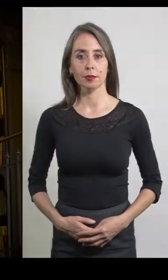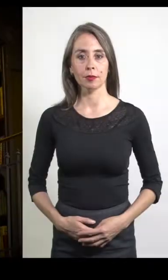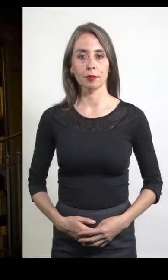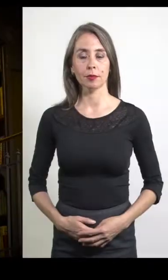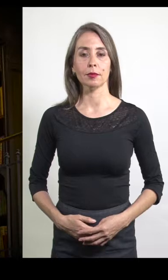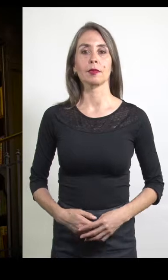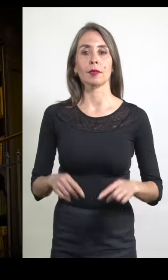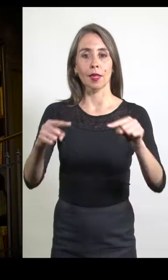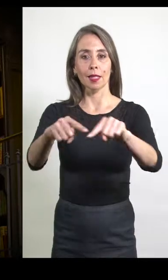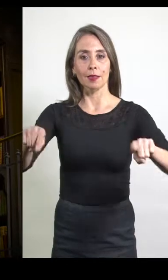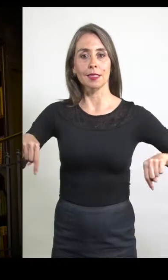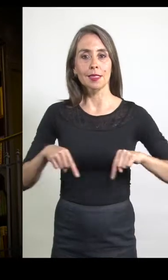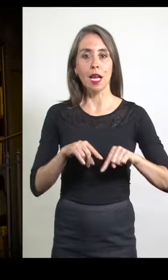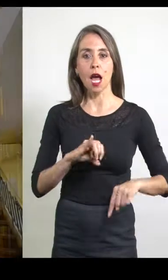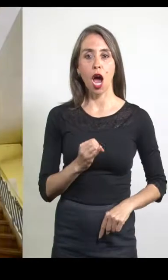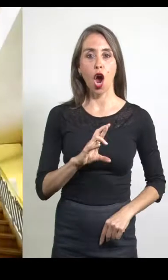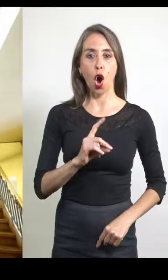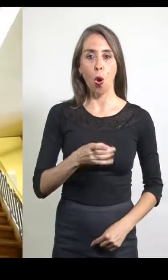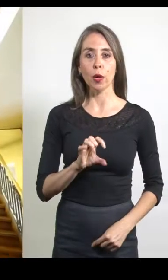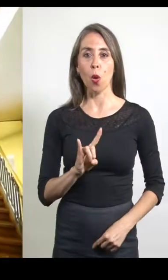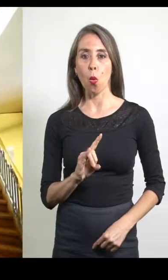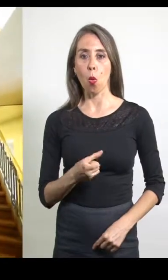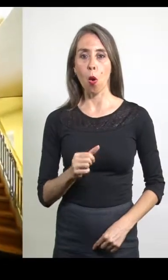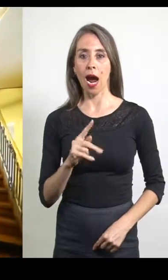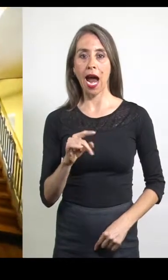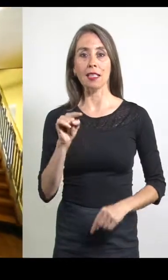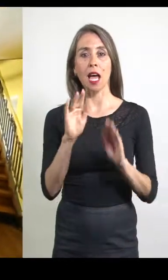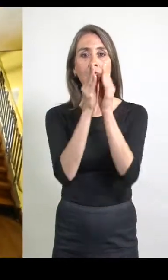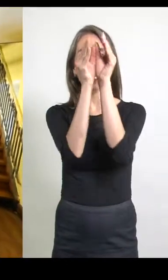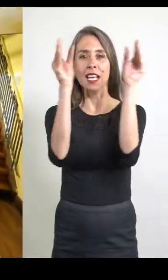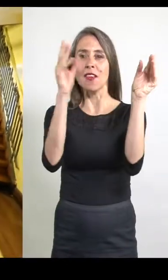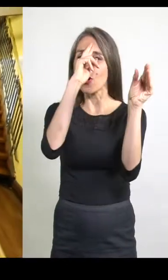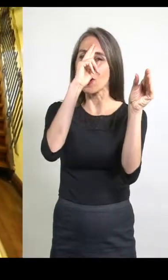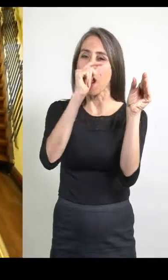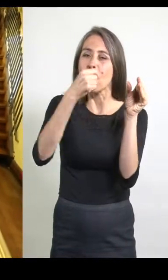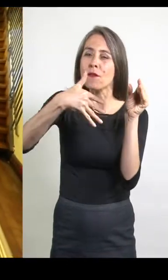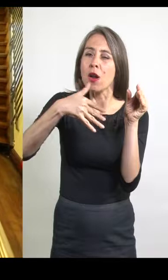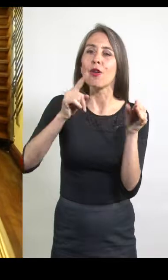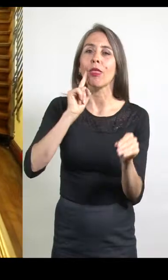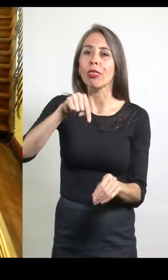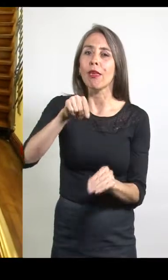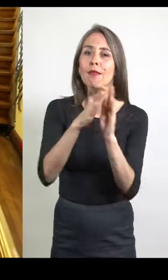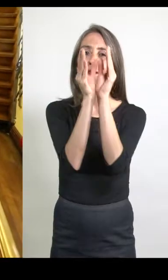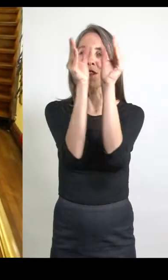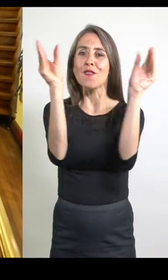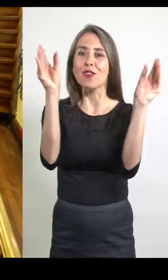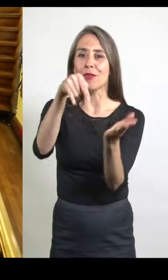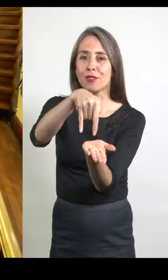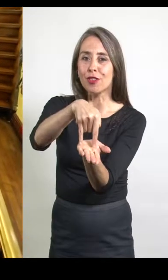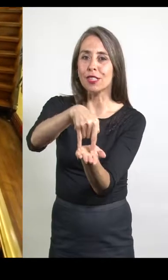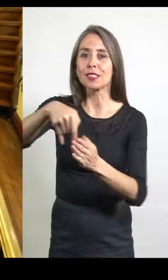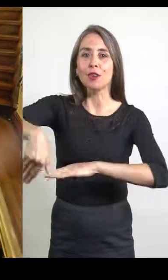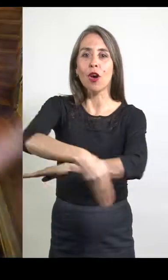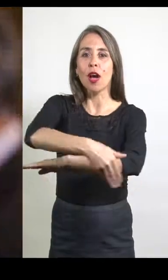Estamos en la sala Jorge Cuarte Vial donde se reúnen los libros raros y valiosos que tiene la Biblioteca del Congreso Nacional aquí en la sede